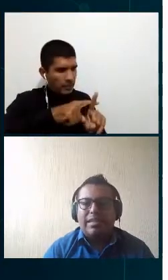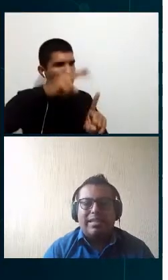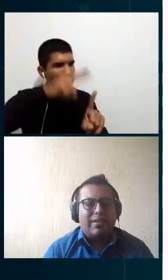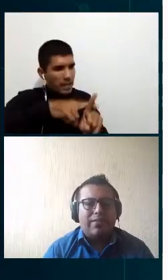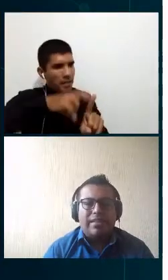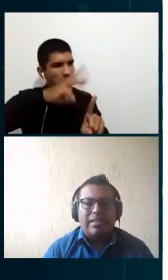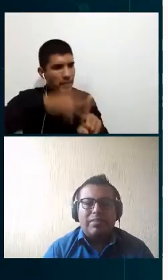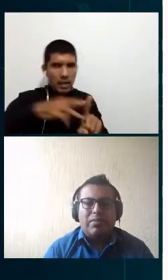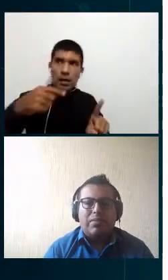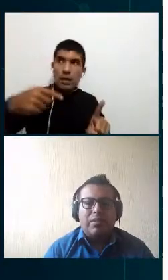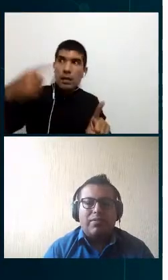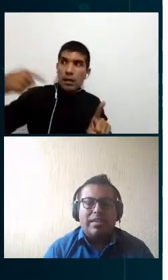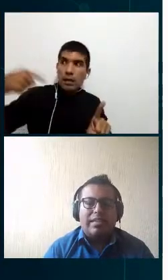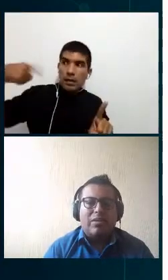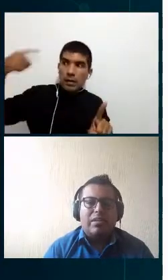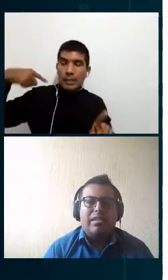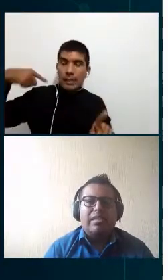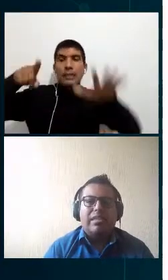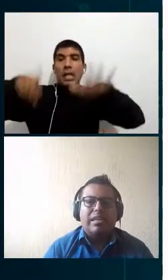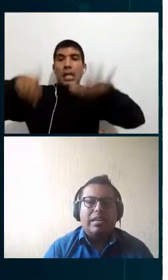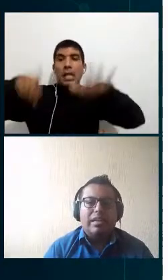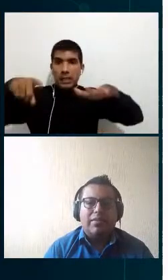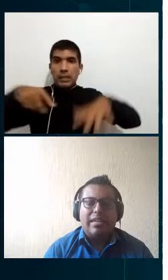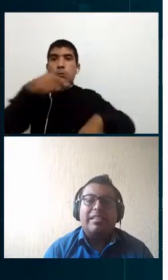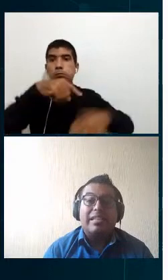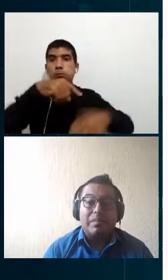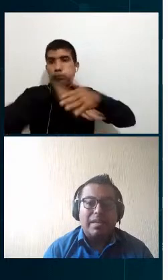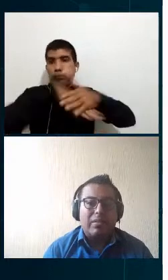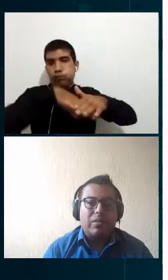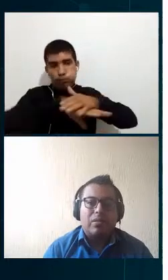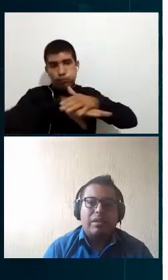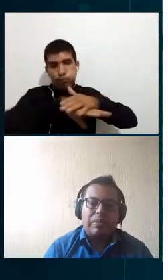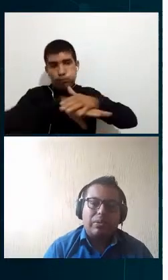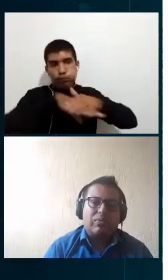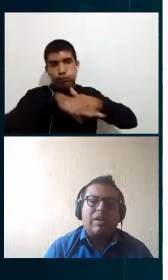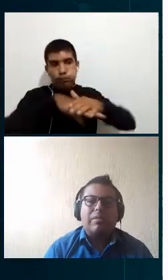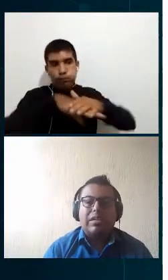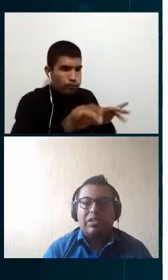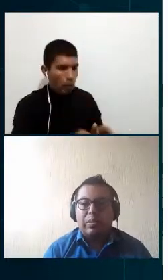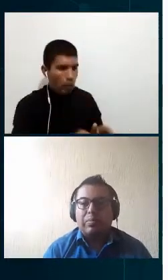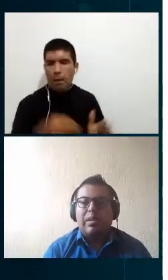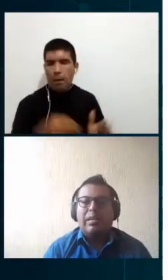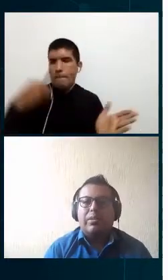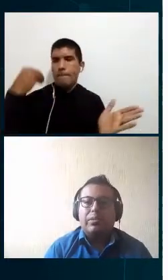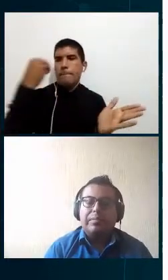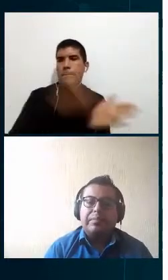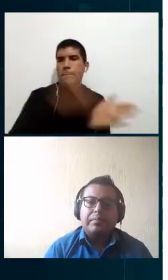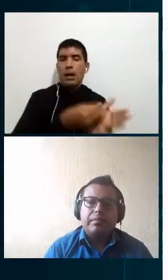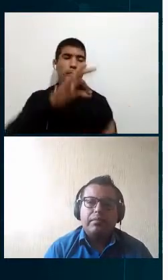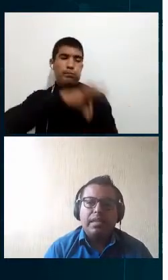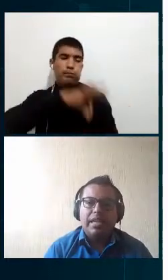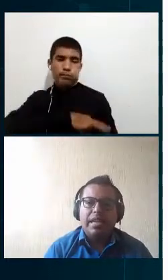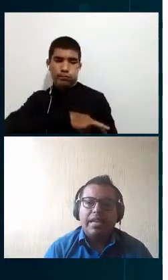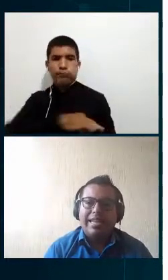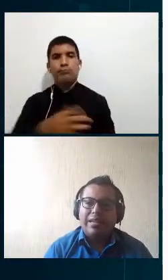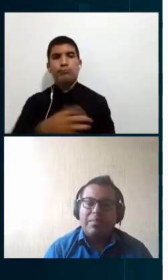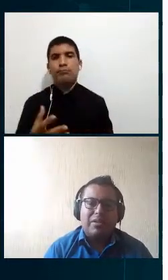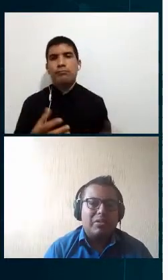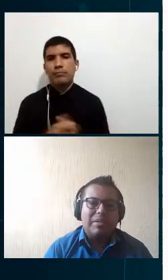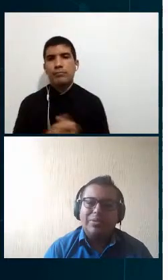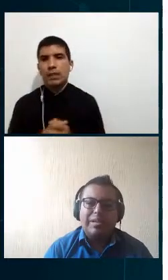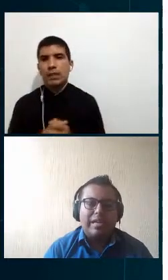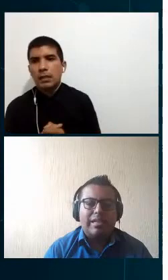interfaces cada interfaz llevó diferente logística diferentes métodos servicios web archivos planos y